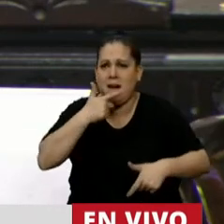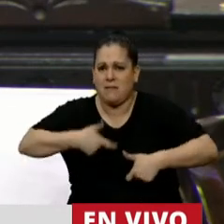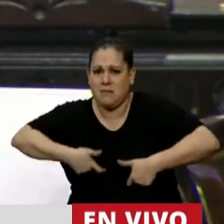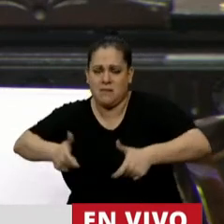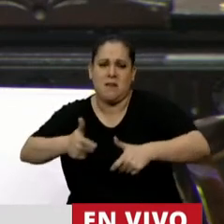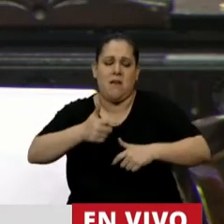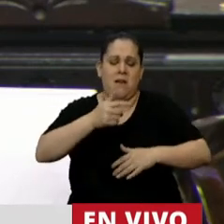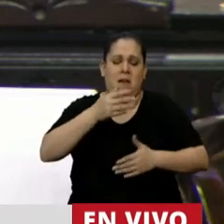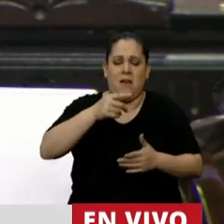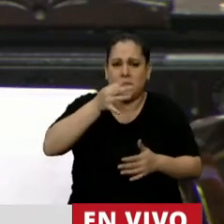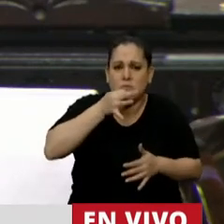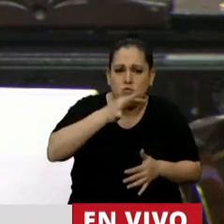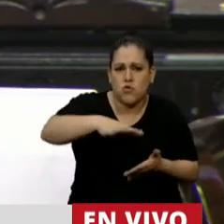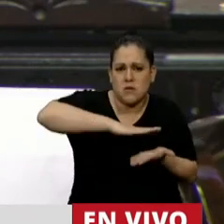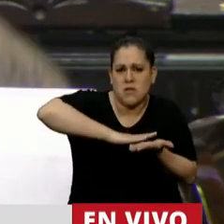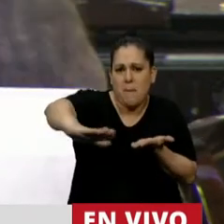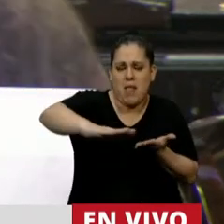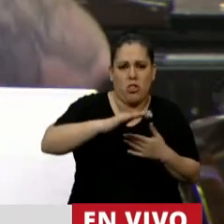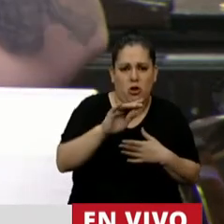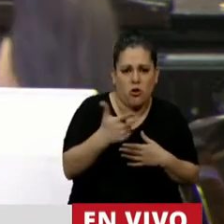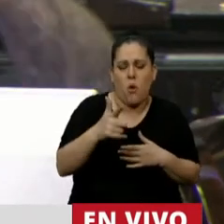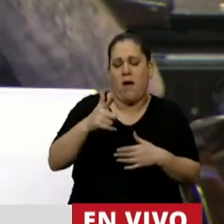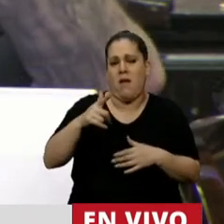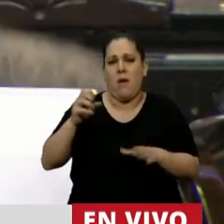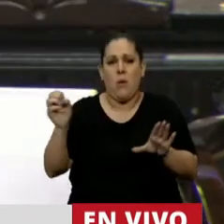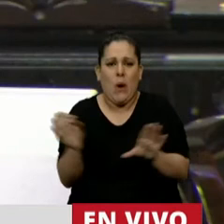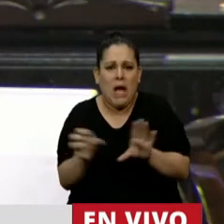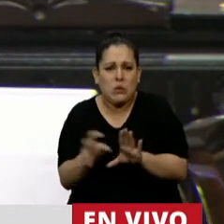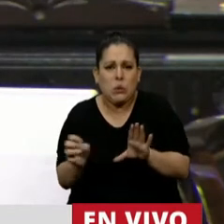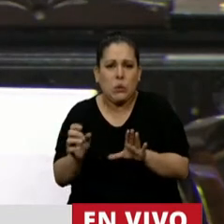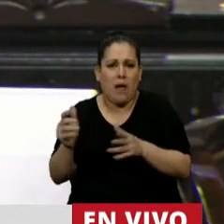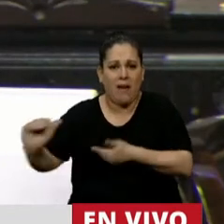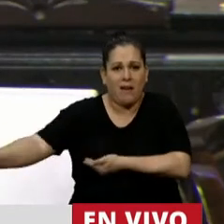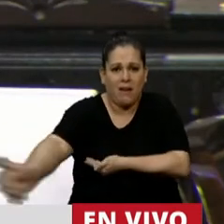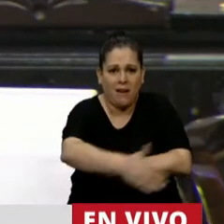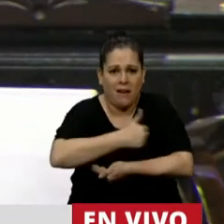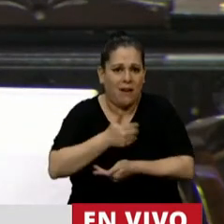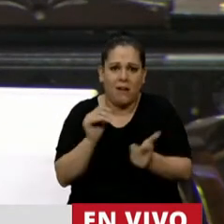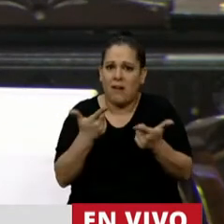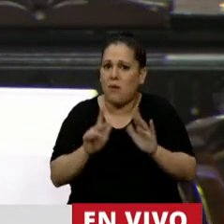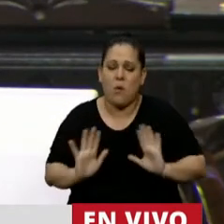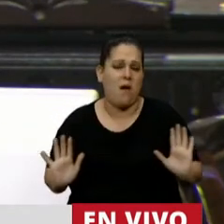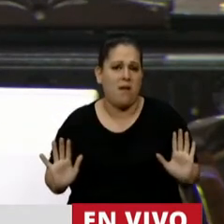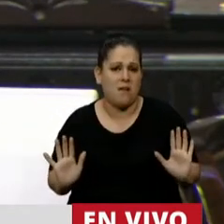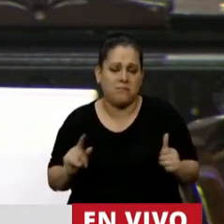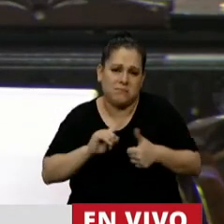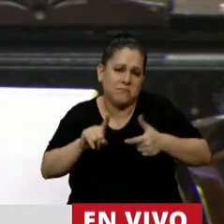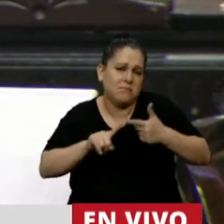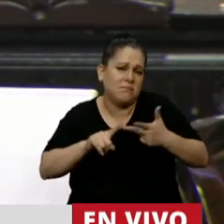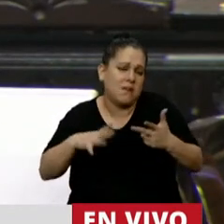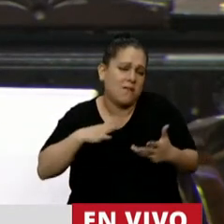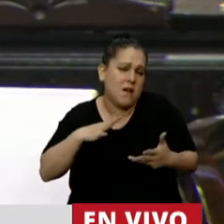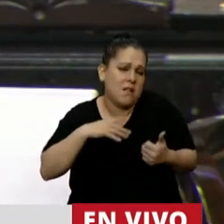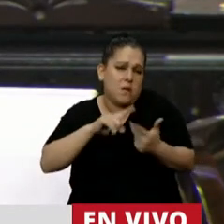sin zanjas, sin recolección de residuos, etcétera, etcétera, etcétera. Y a muchos se les ocurre